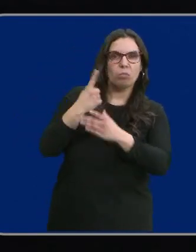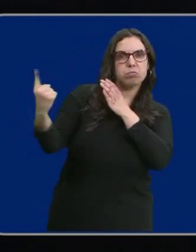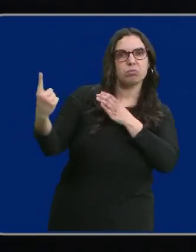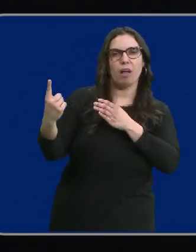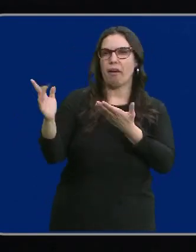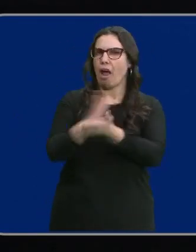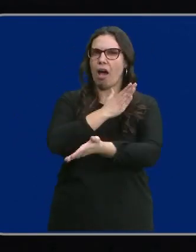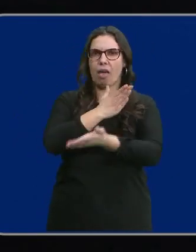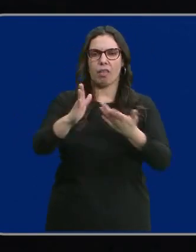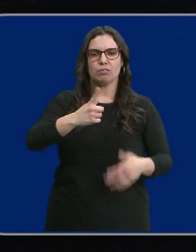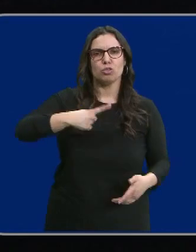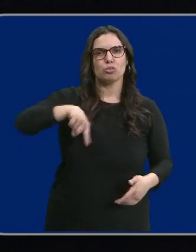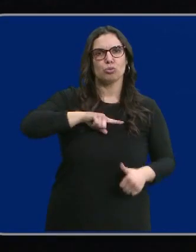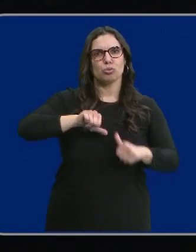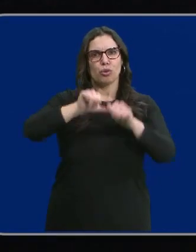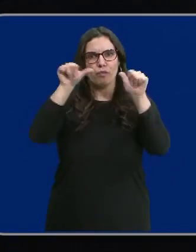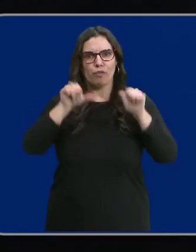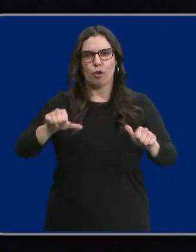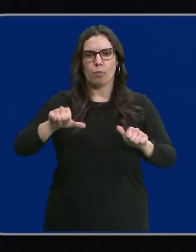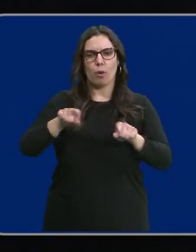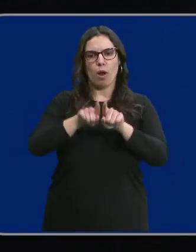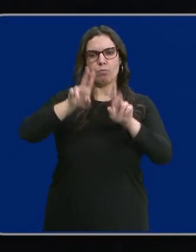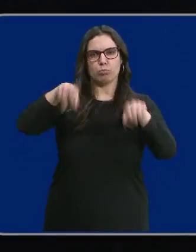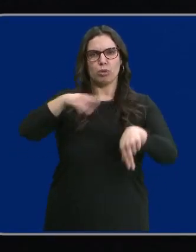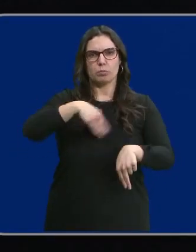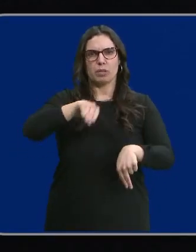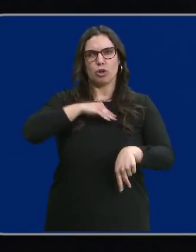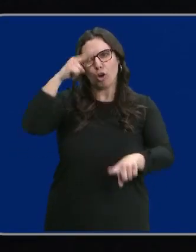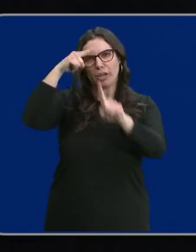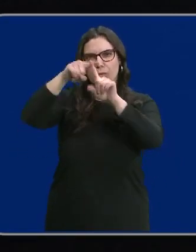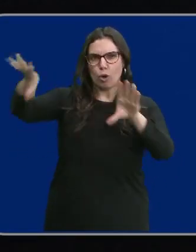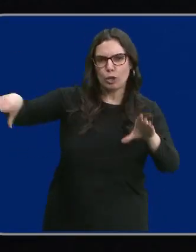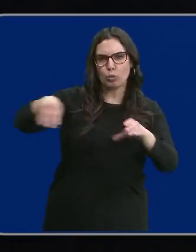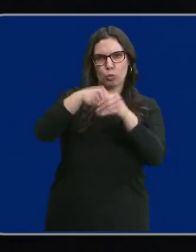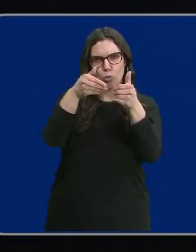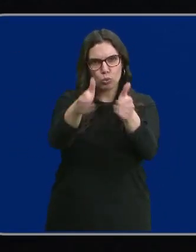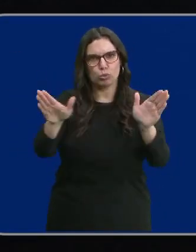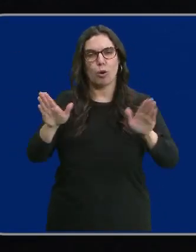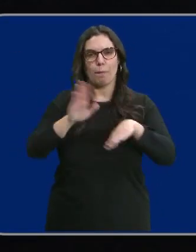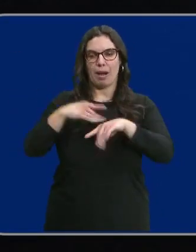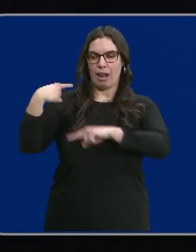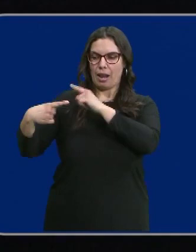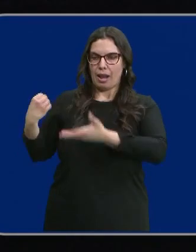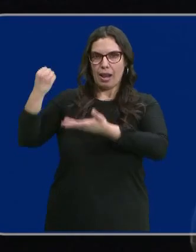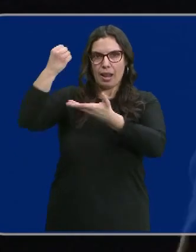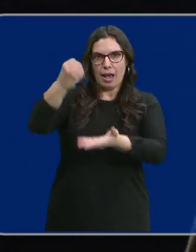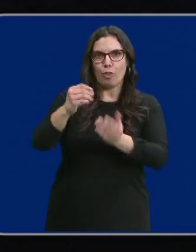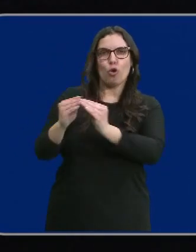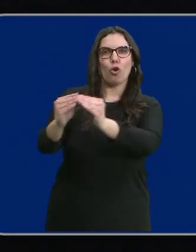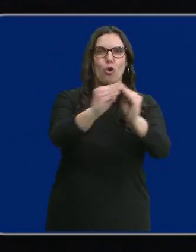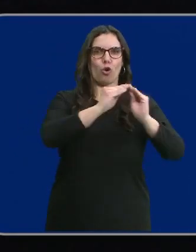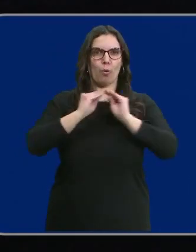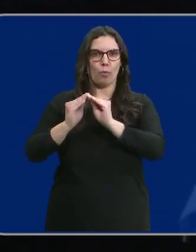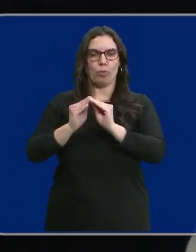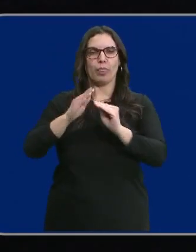Todo nuestro modo de ser españoles es la inclusión, a que nuestro legado es el legado común